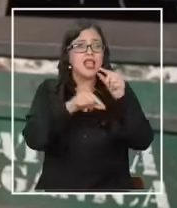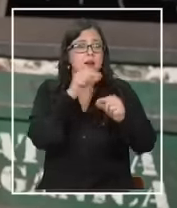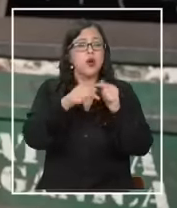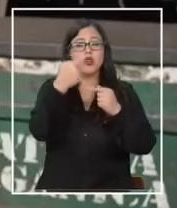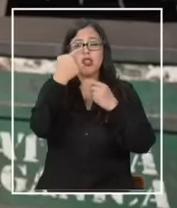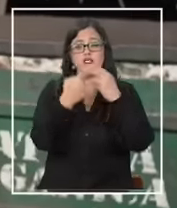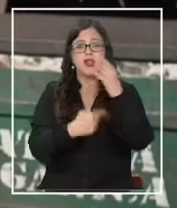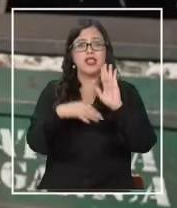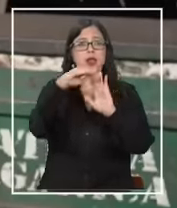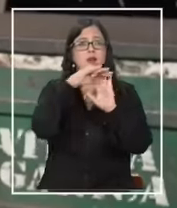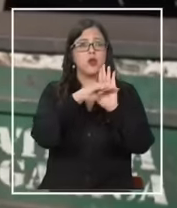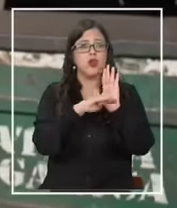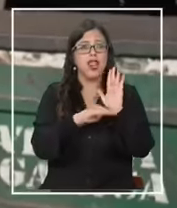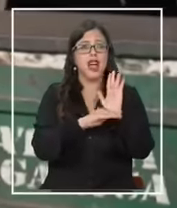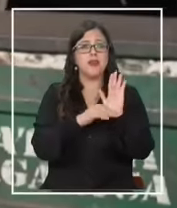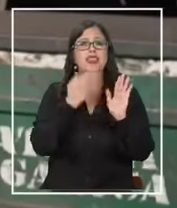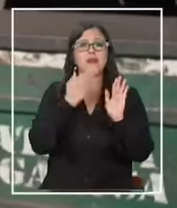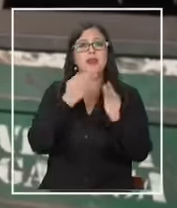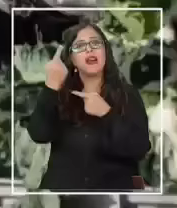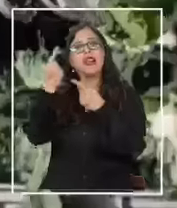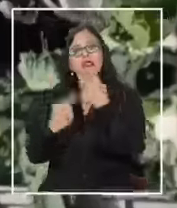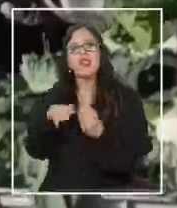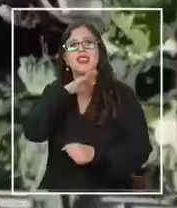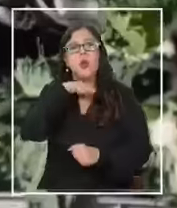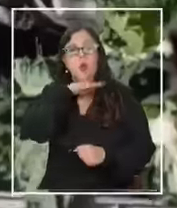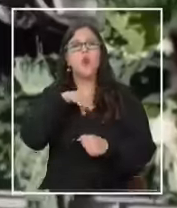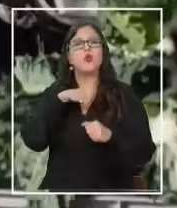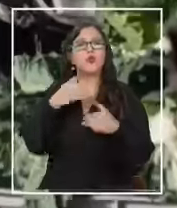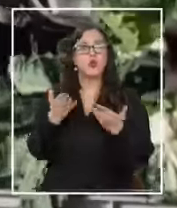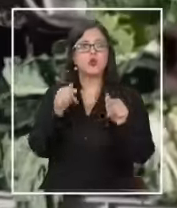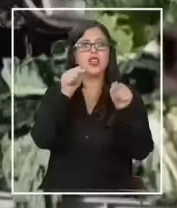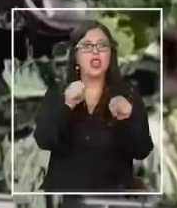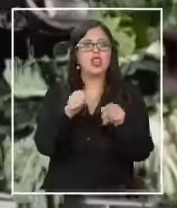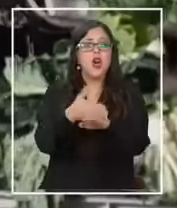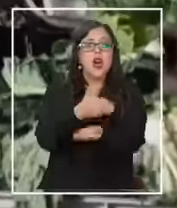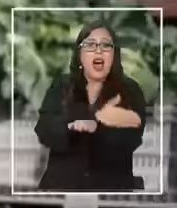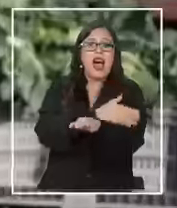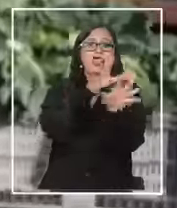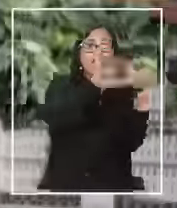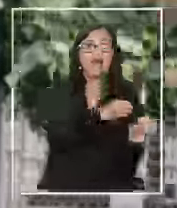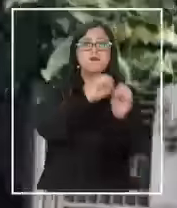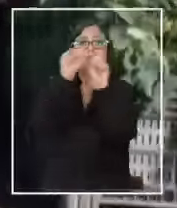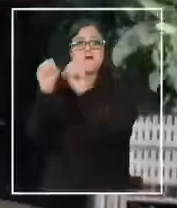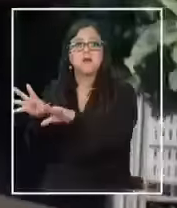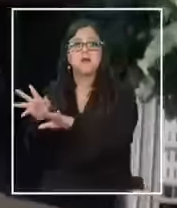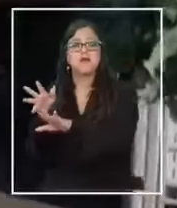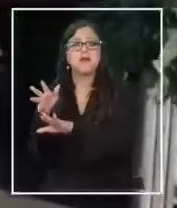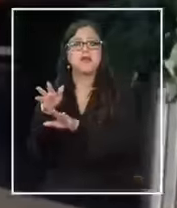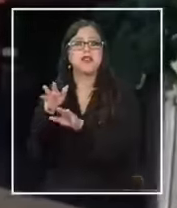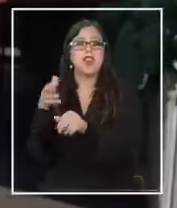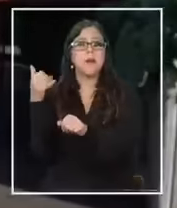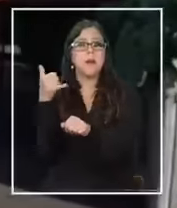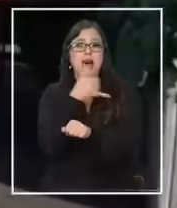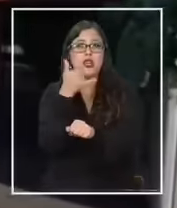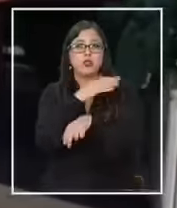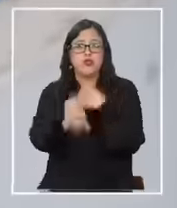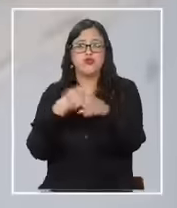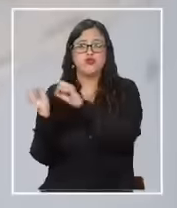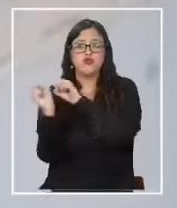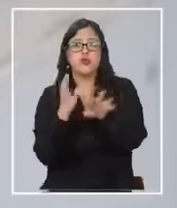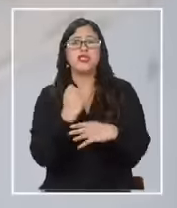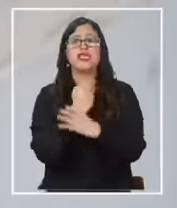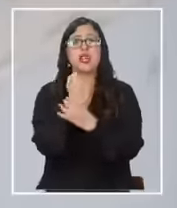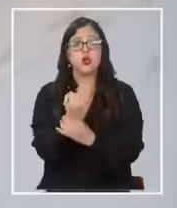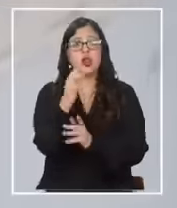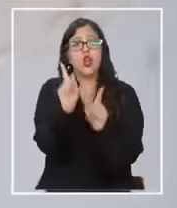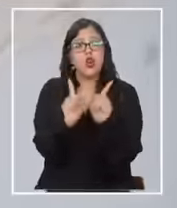programa para darle otro uso para valorizar el residuo y darle otro uso antes de que se envíe a relleno sanitario y ayudar con algo que